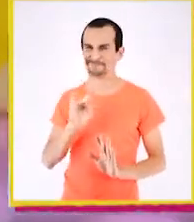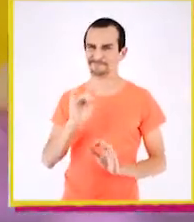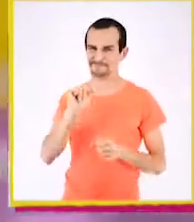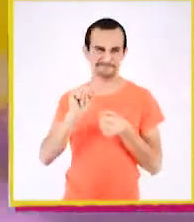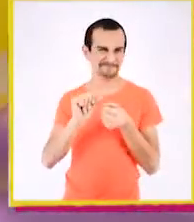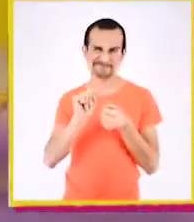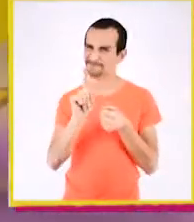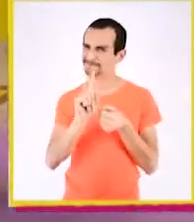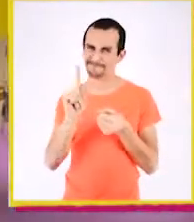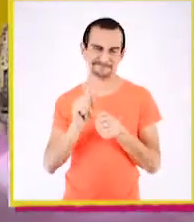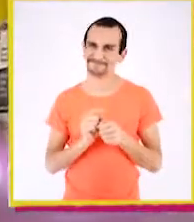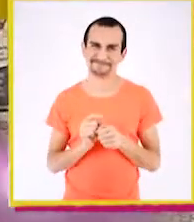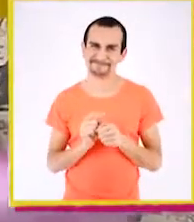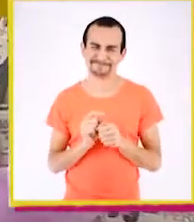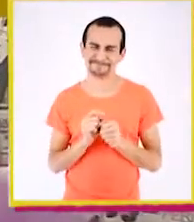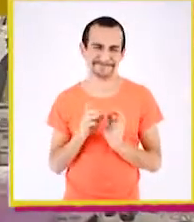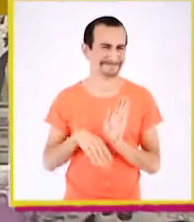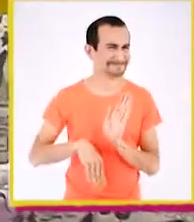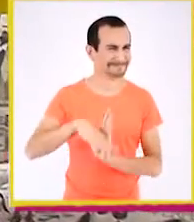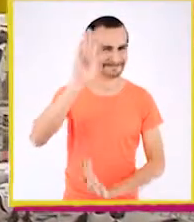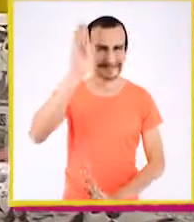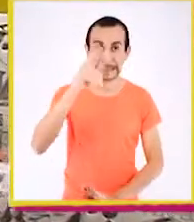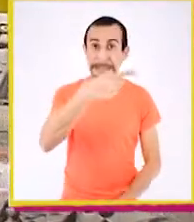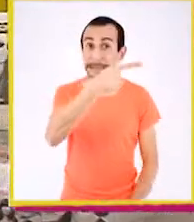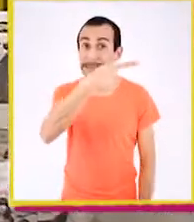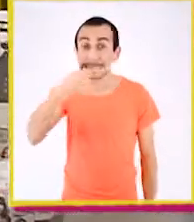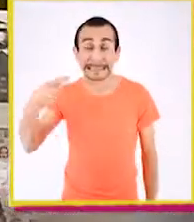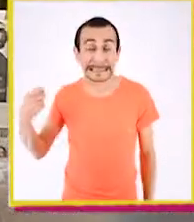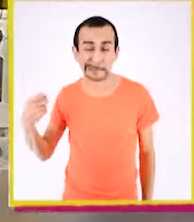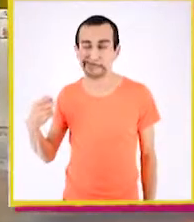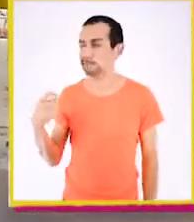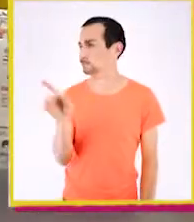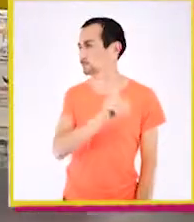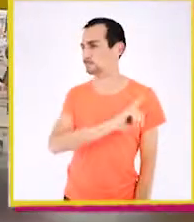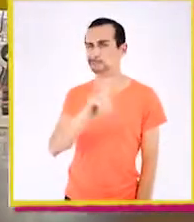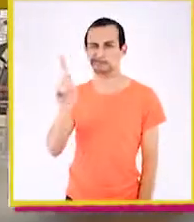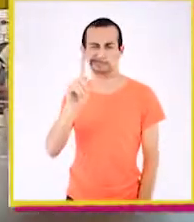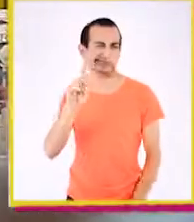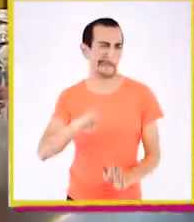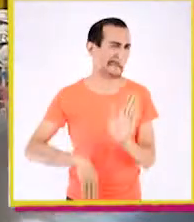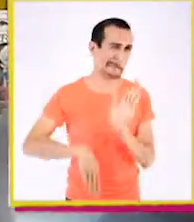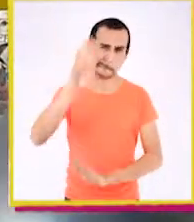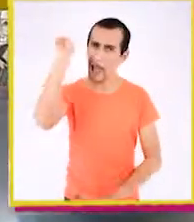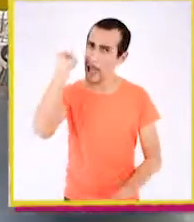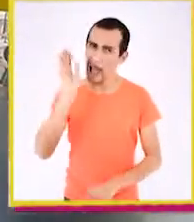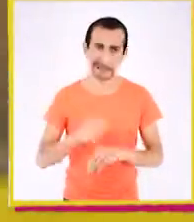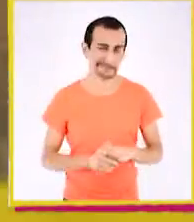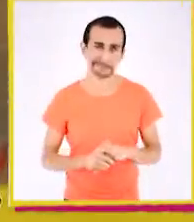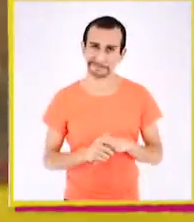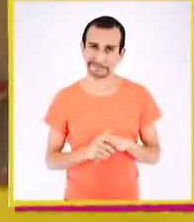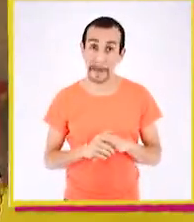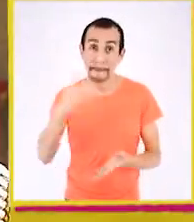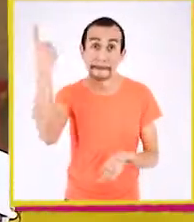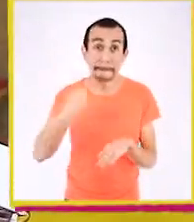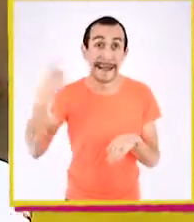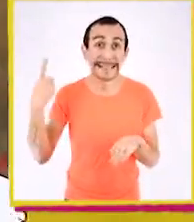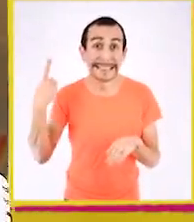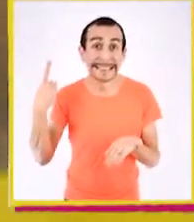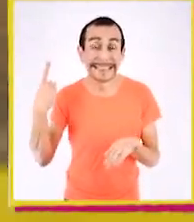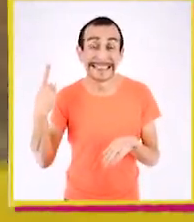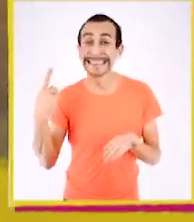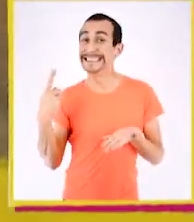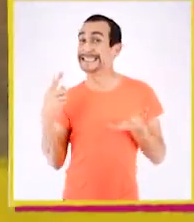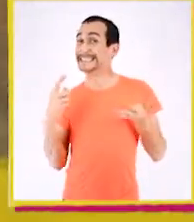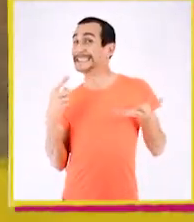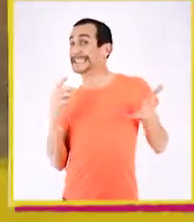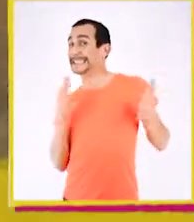¡Frío, frío! ¡100! ¡Muy frío todavía! ¡1.000!